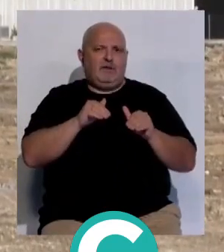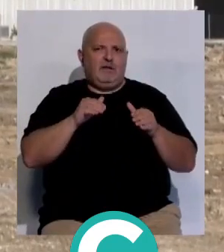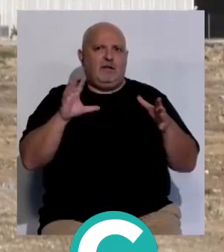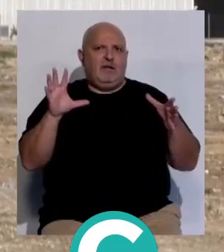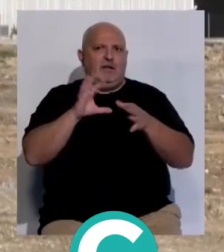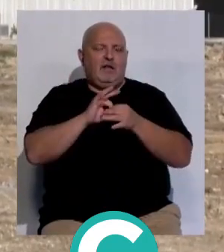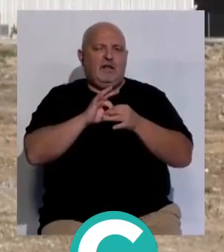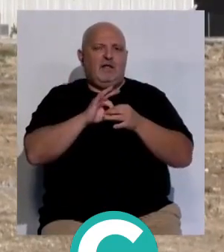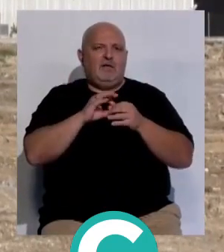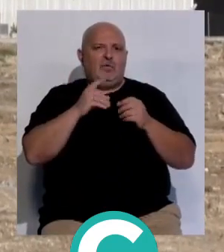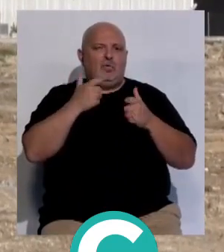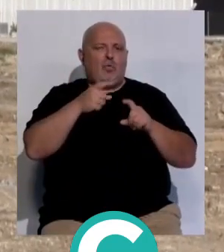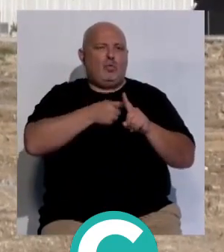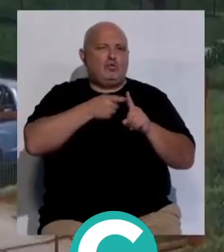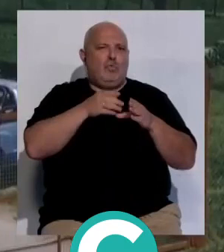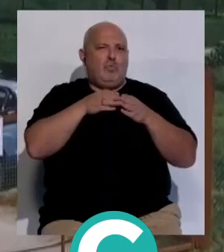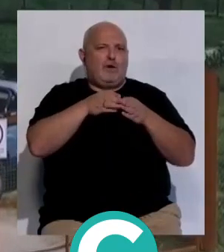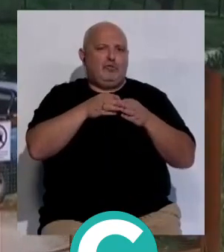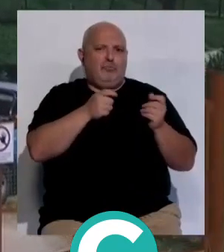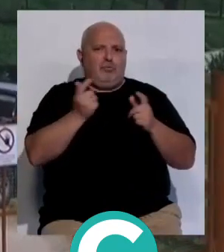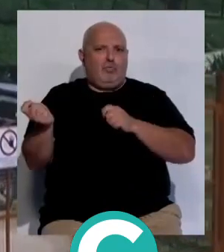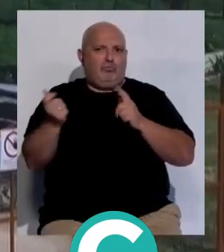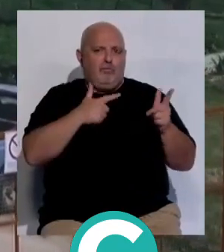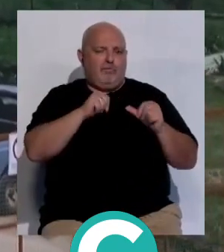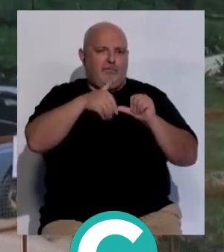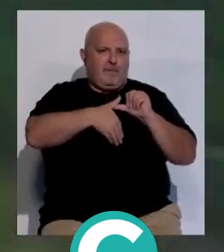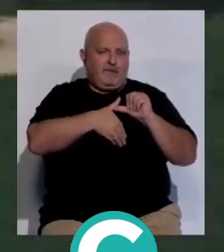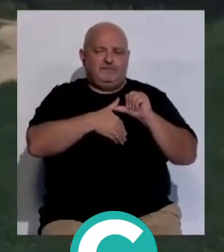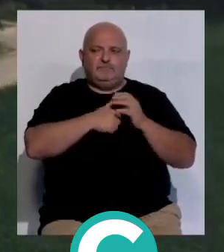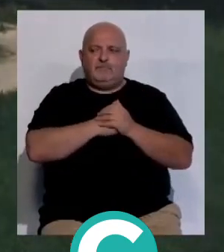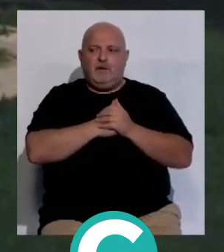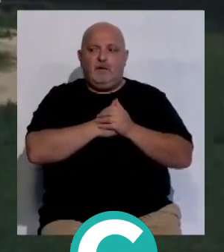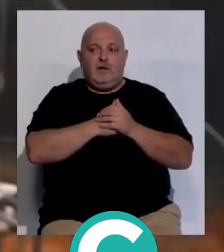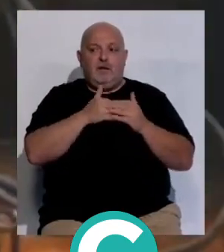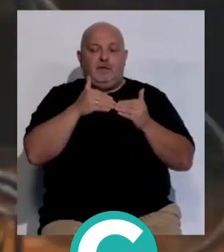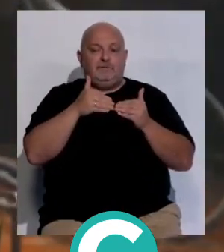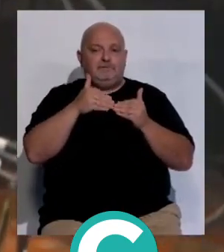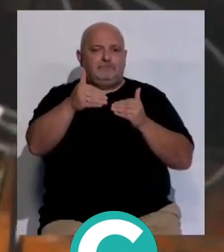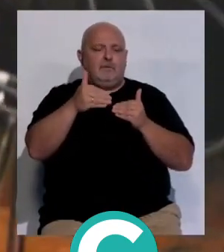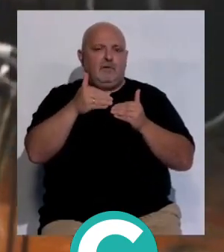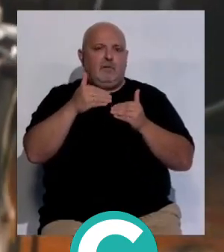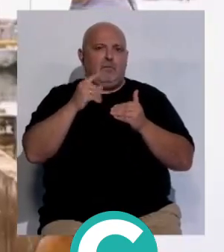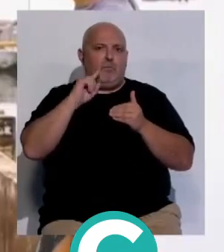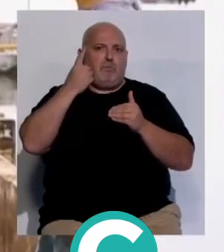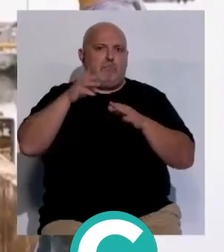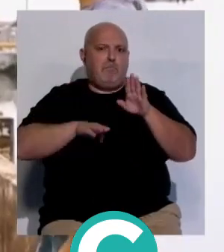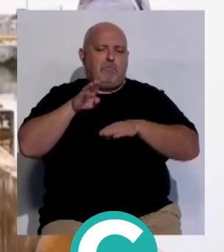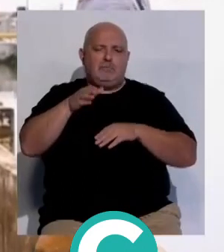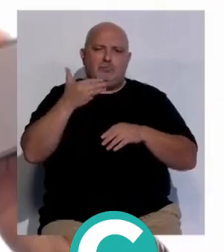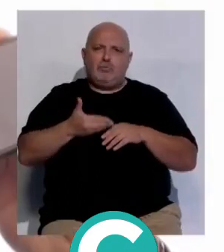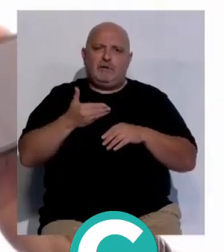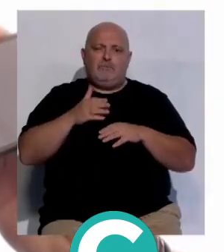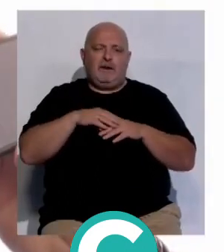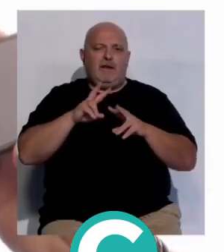vinculado a todas nuestras terminales portuarias de Iberoamérica y esperamos que este sea un gran paso y un